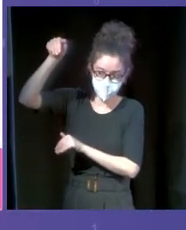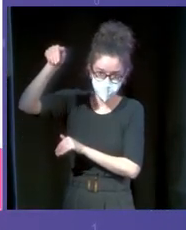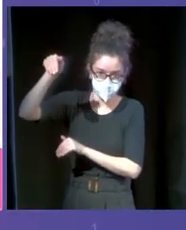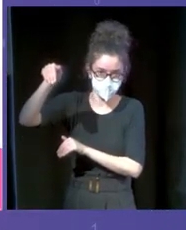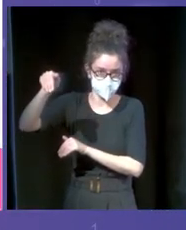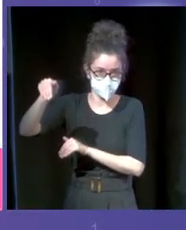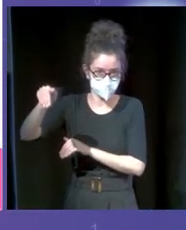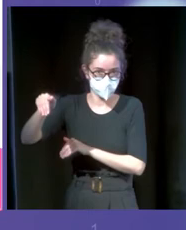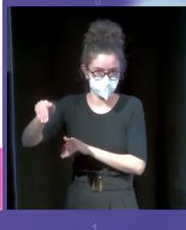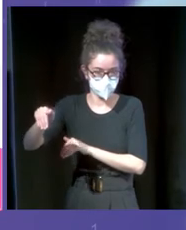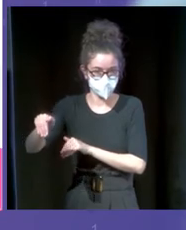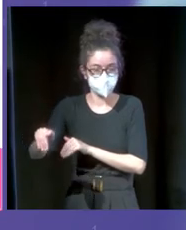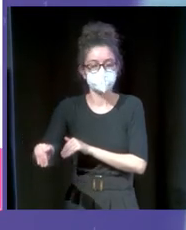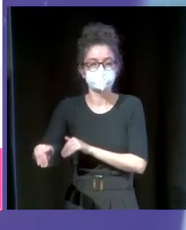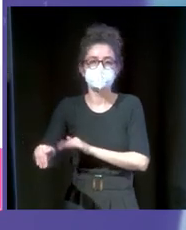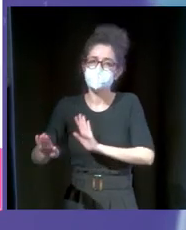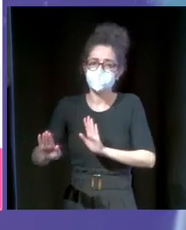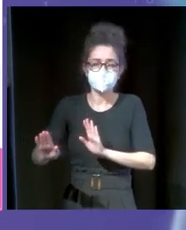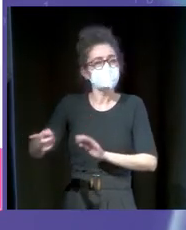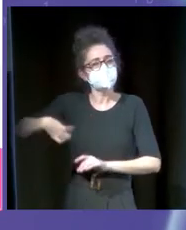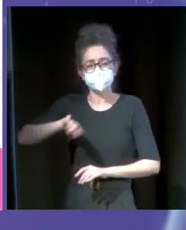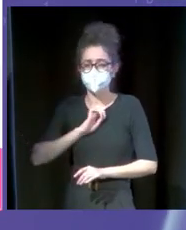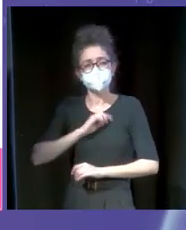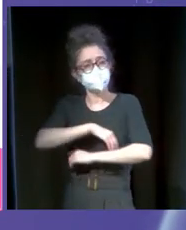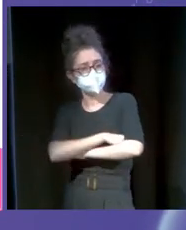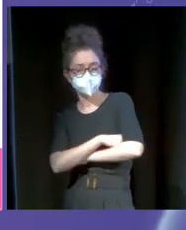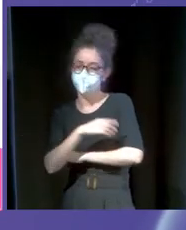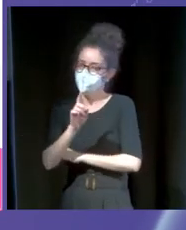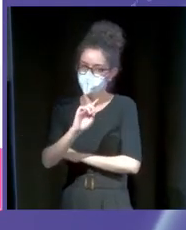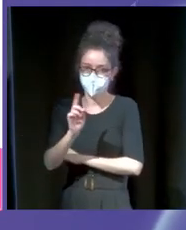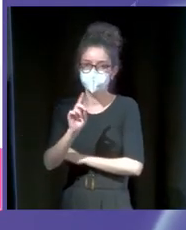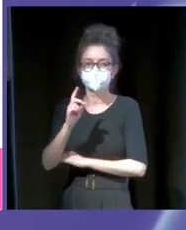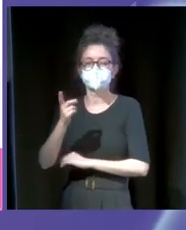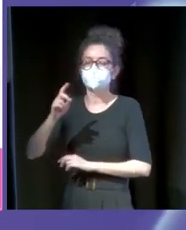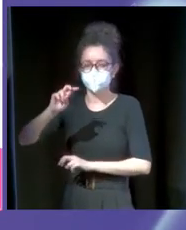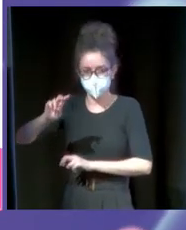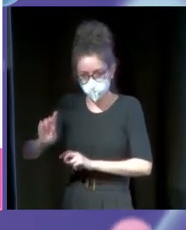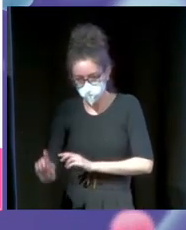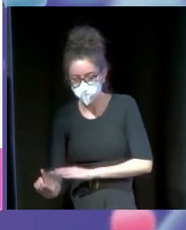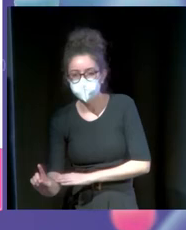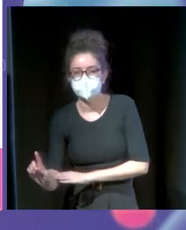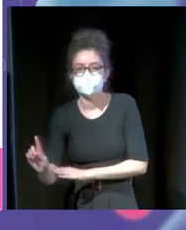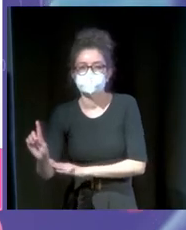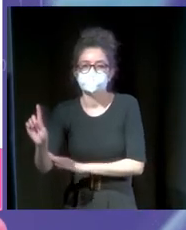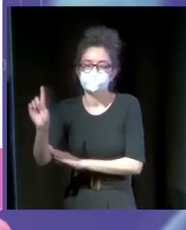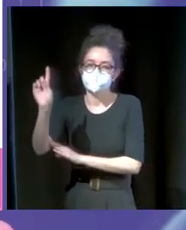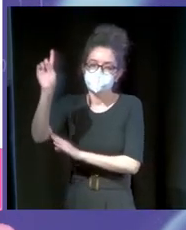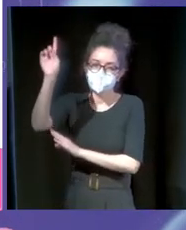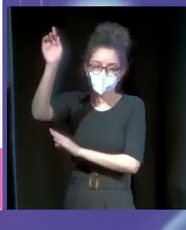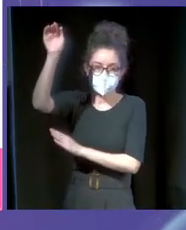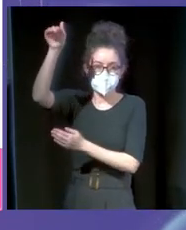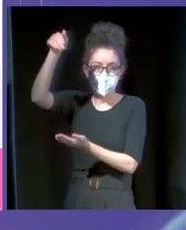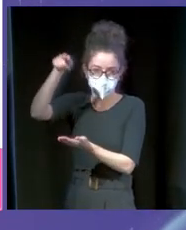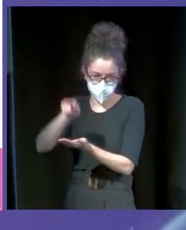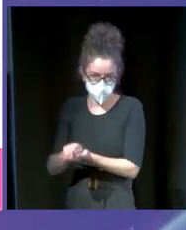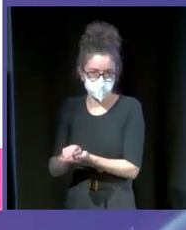exponencialmente, pero no nos quedamos ahí como he dicho antes, sino que cada vez nos fuimos recuperando. Un poquito más, un poquito más y